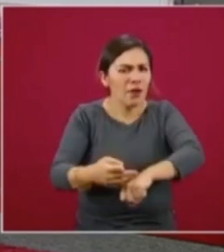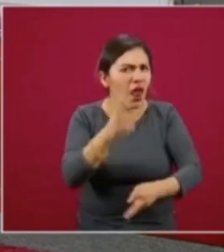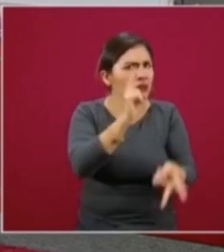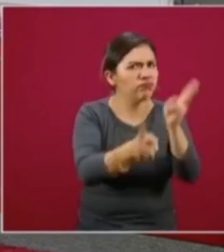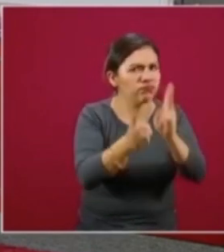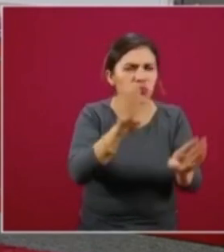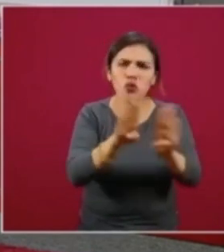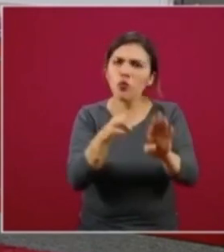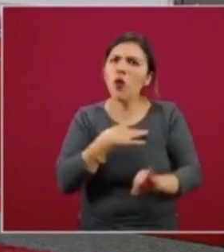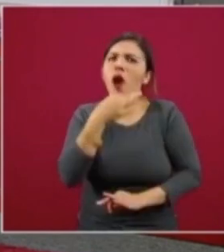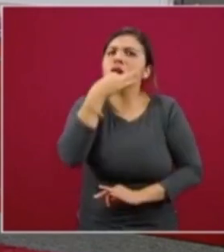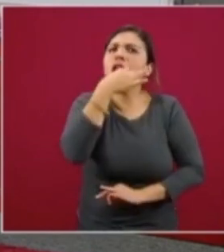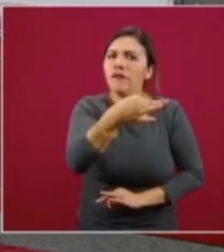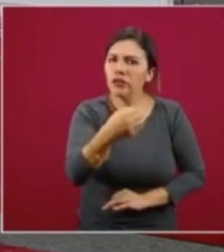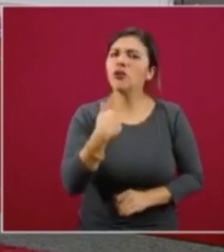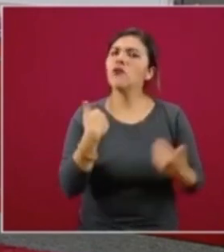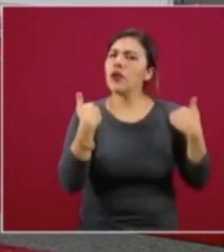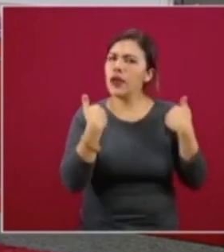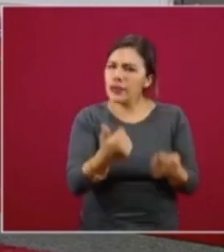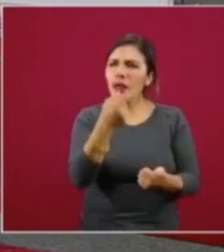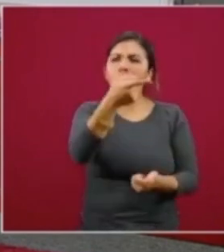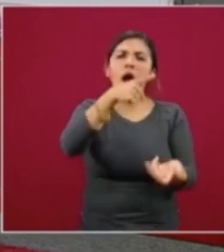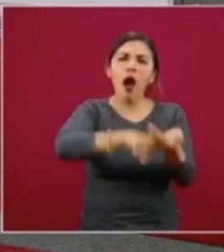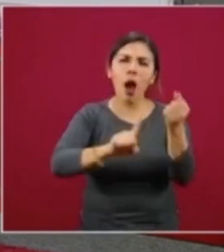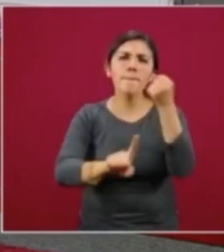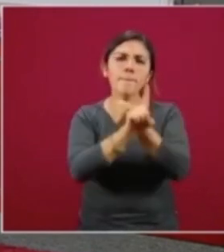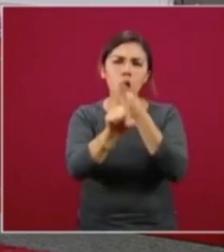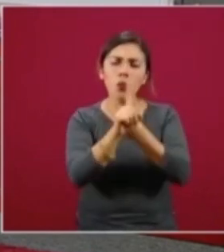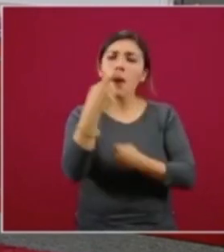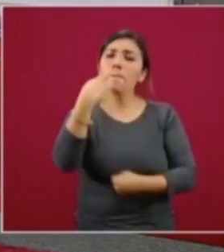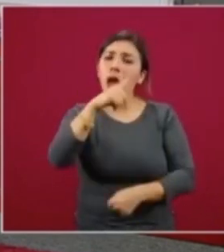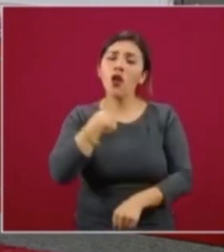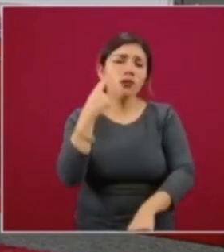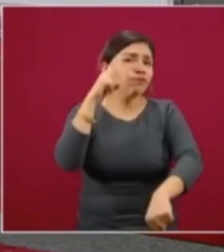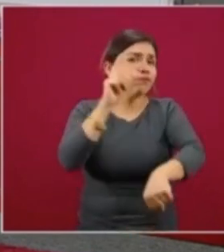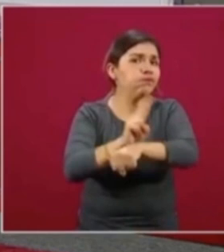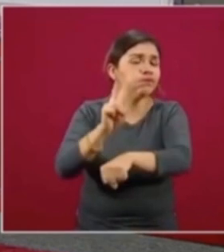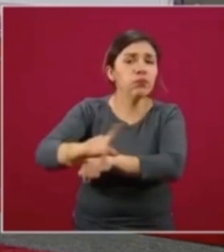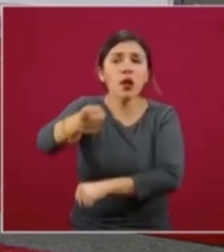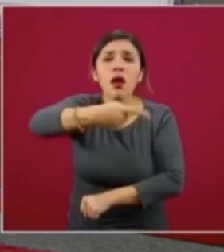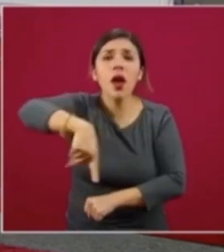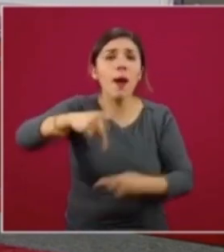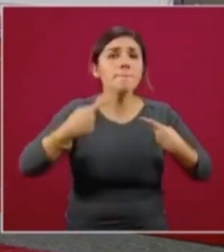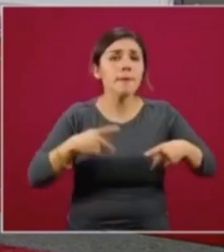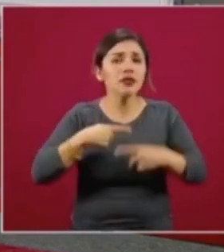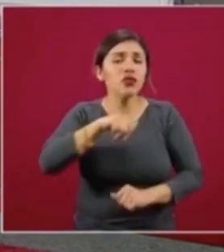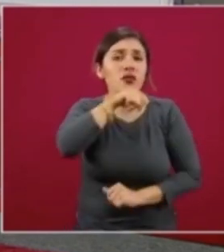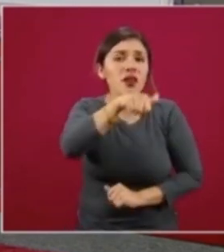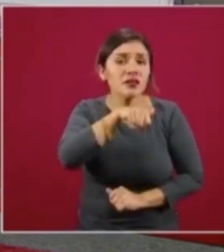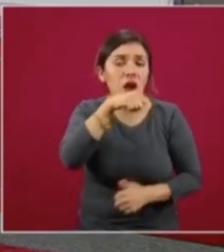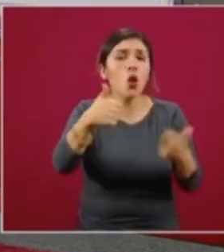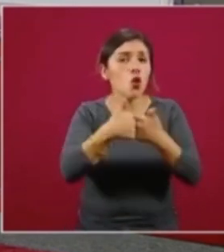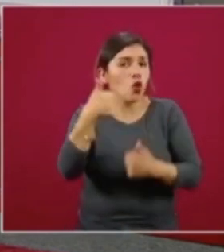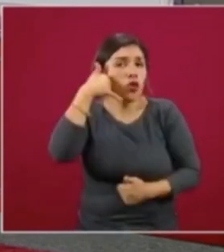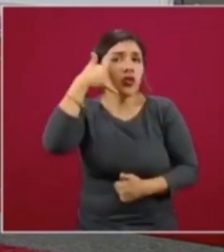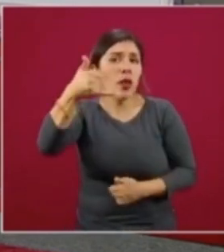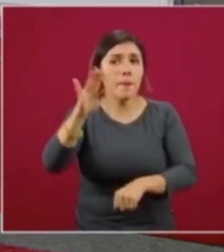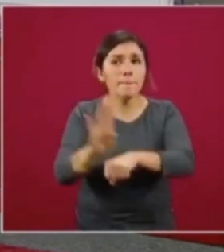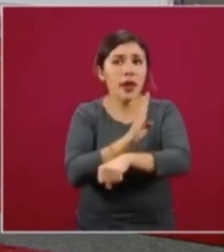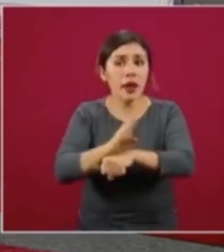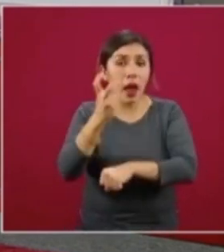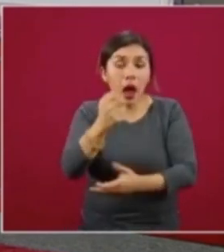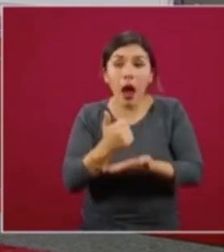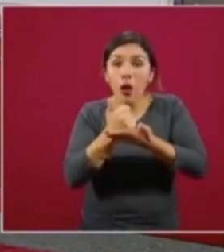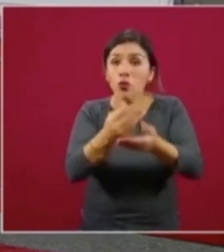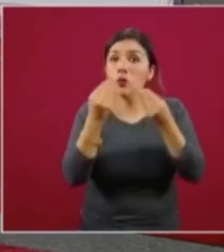dejamos de manifiesto que entendemos el problema y le damos seguimiento a los adultos mayores. La línea del bienestar nos está ayudando mucho, en